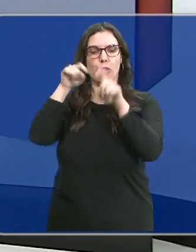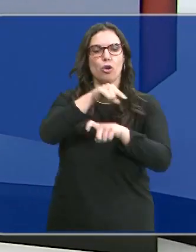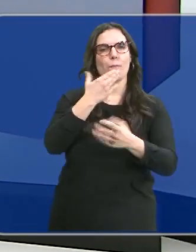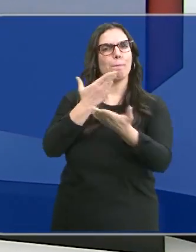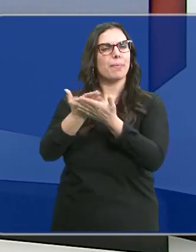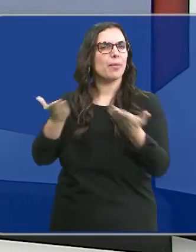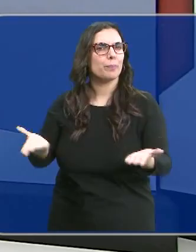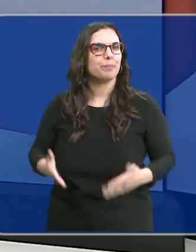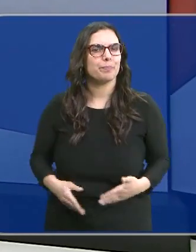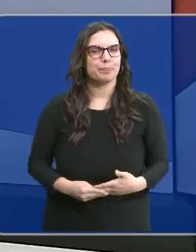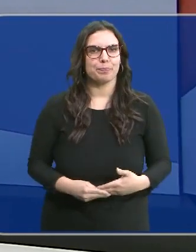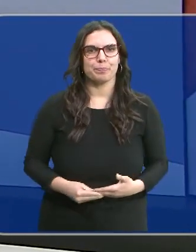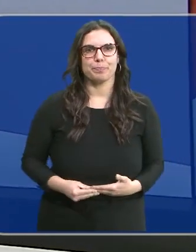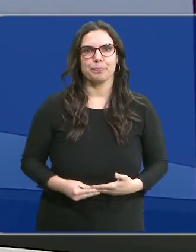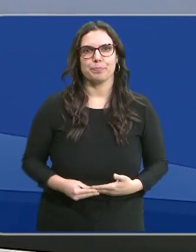Pilar Alegría... ...Sara Ayuso.